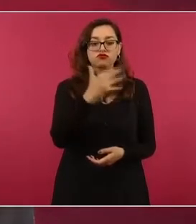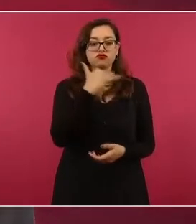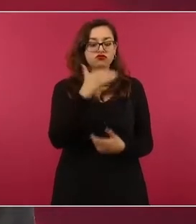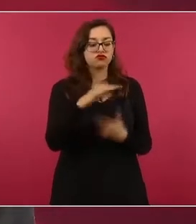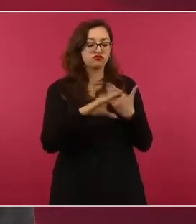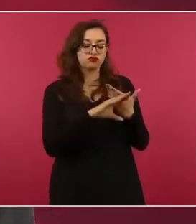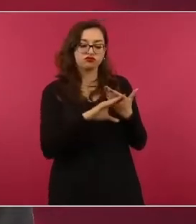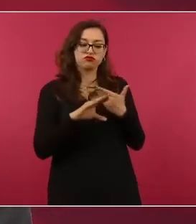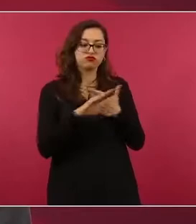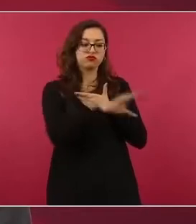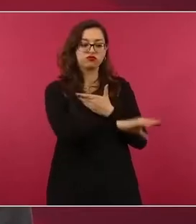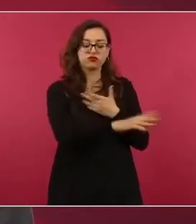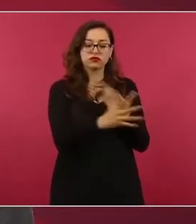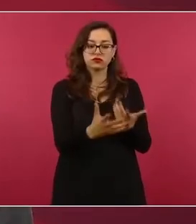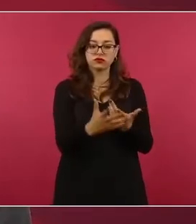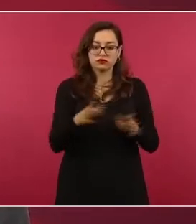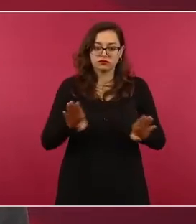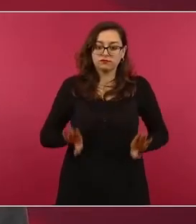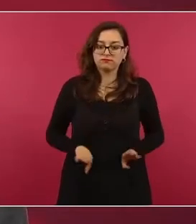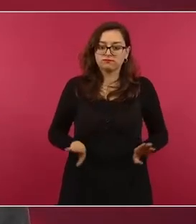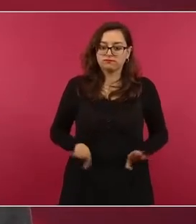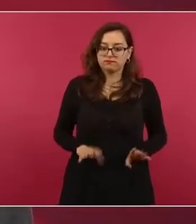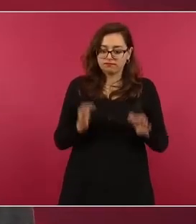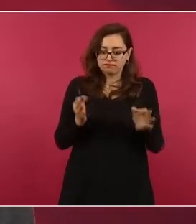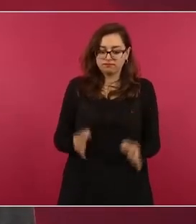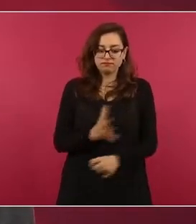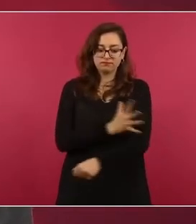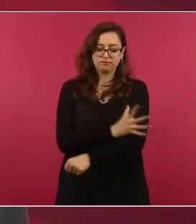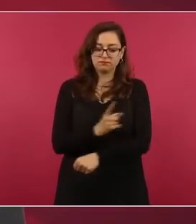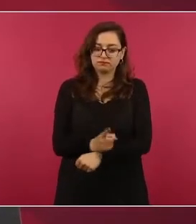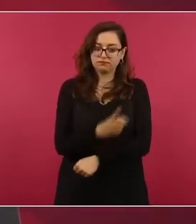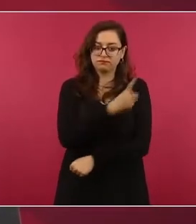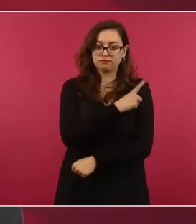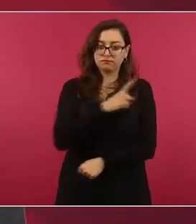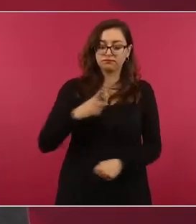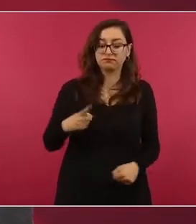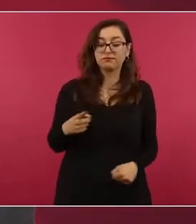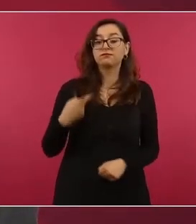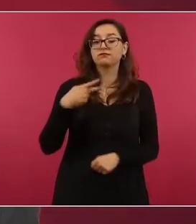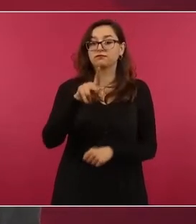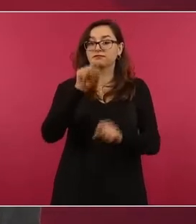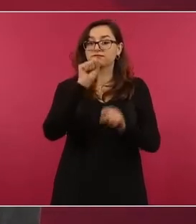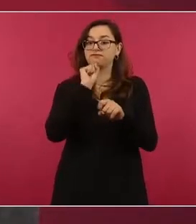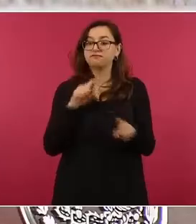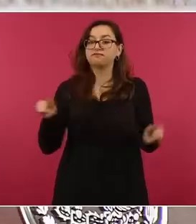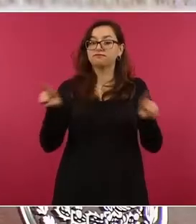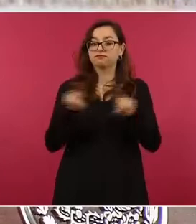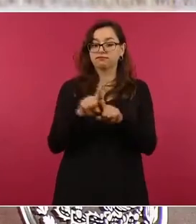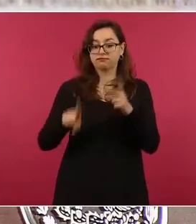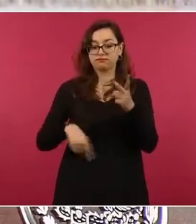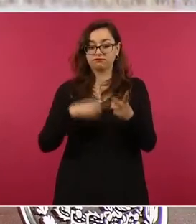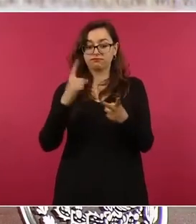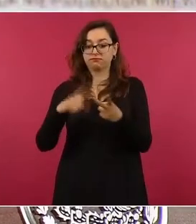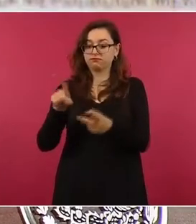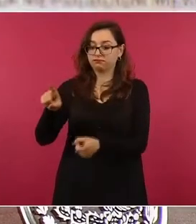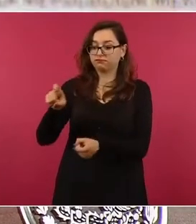financiamiento del desarrollo del país.